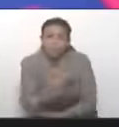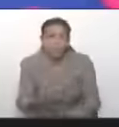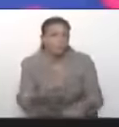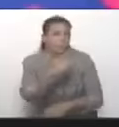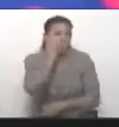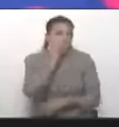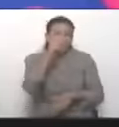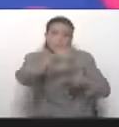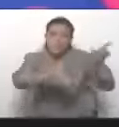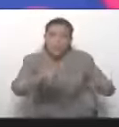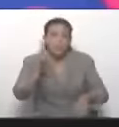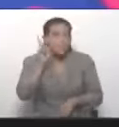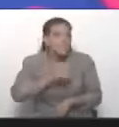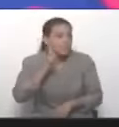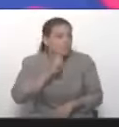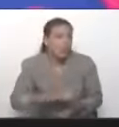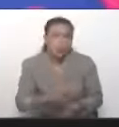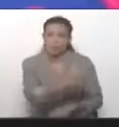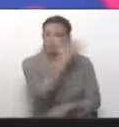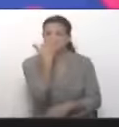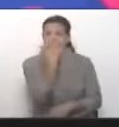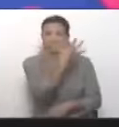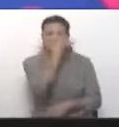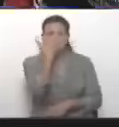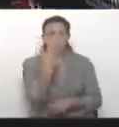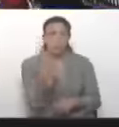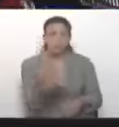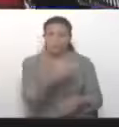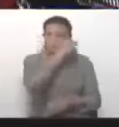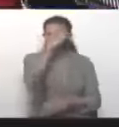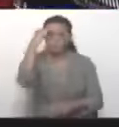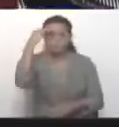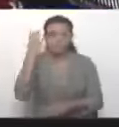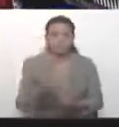fraudulento, de mentiroso, de extremista, ya basta.